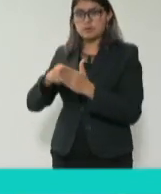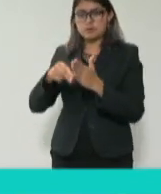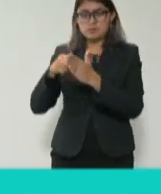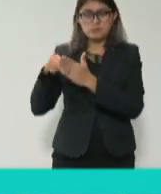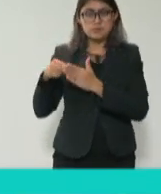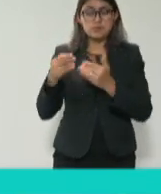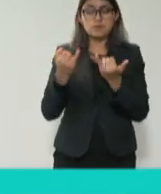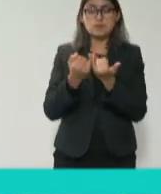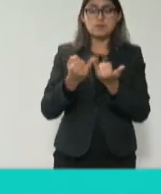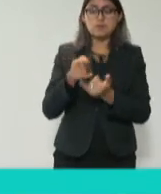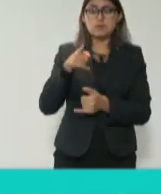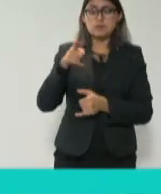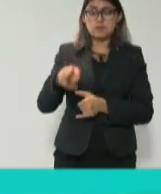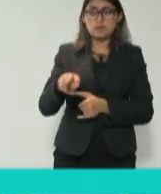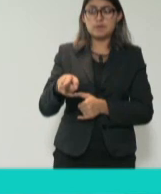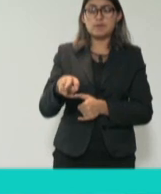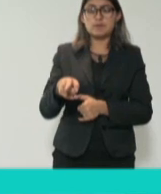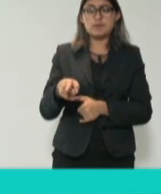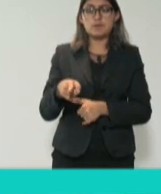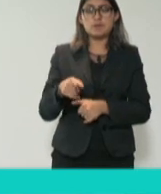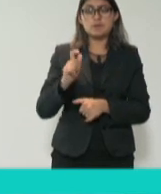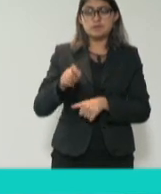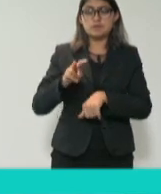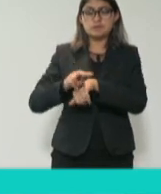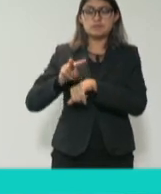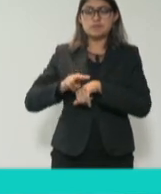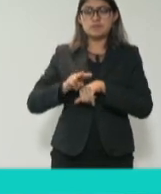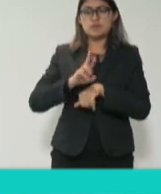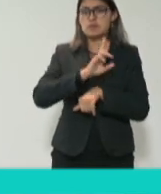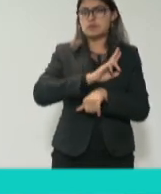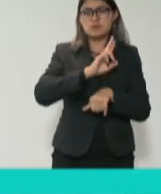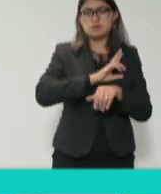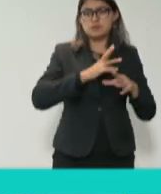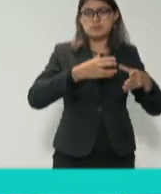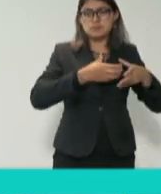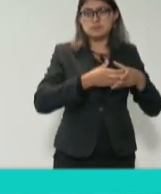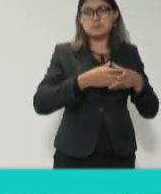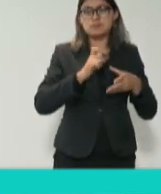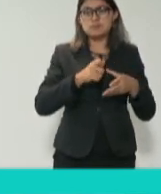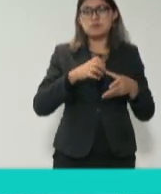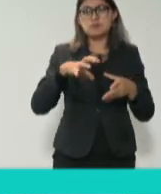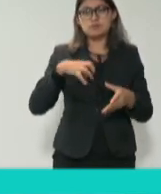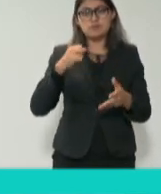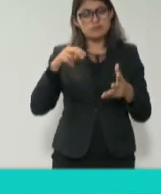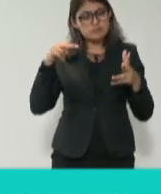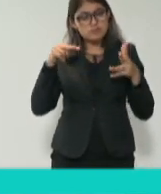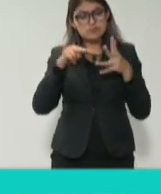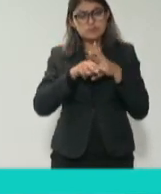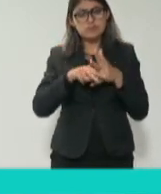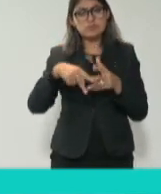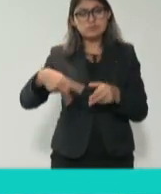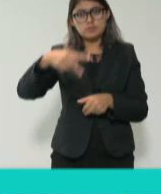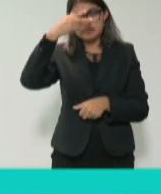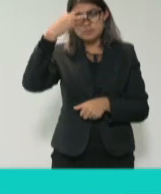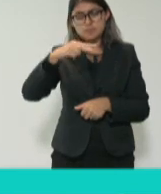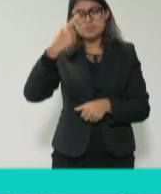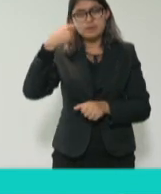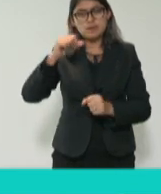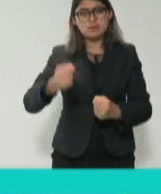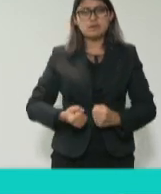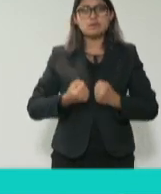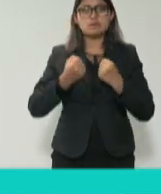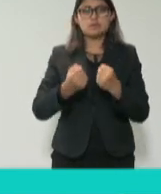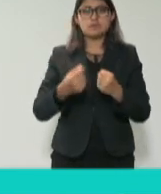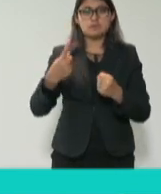el programa de integridad pública desde el sector privado enfocando los esfuerzos de transparencia mexicana en el fortalecimiento de la